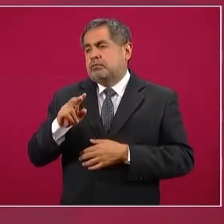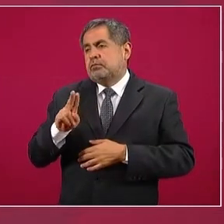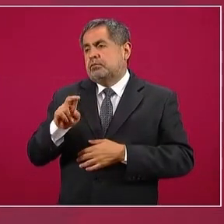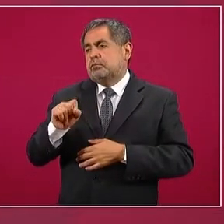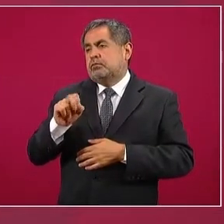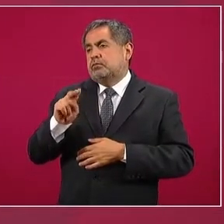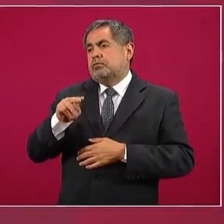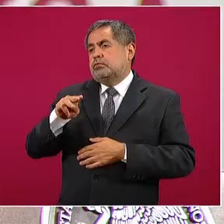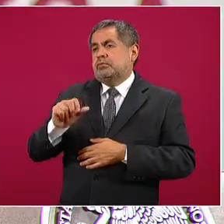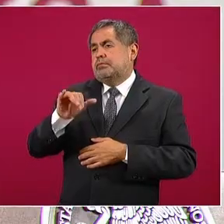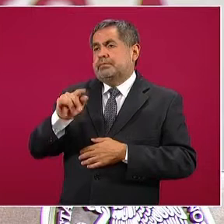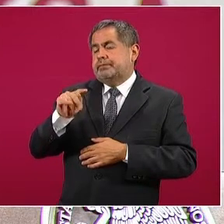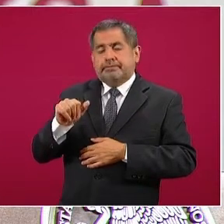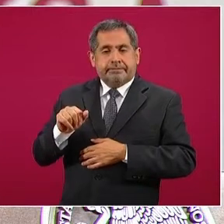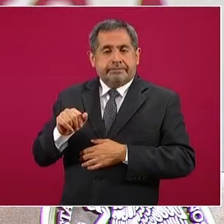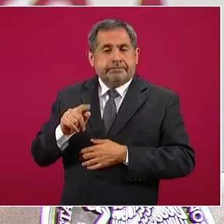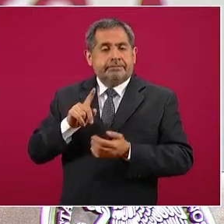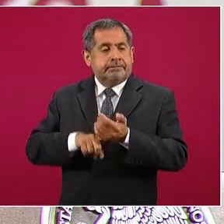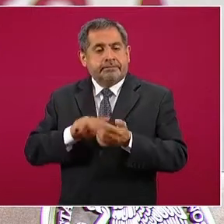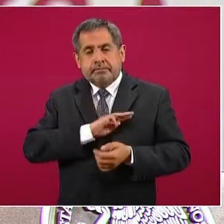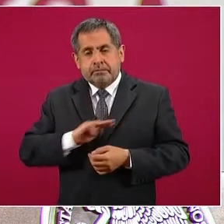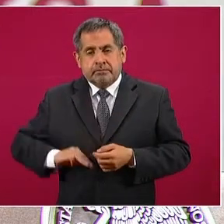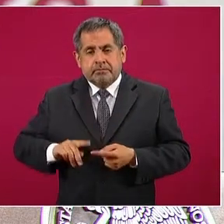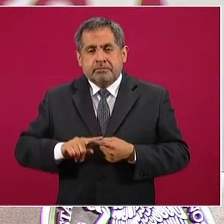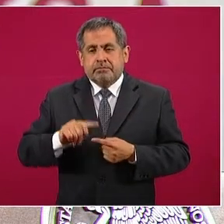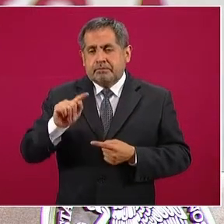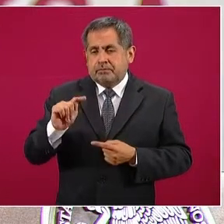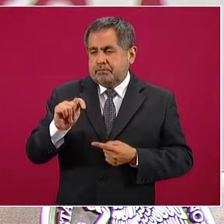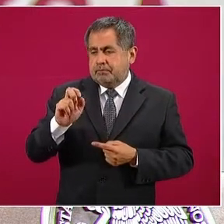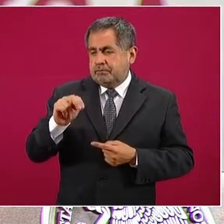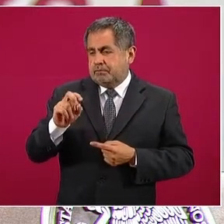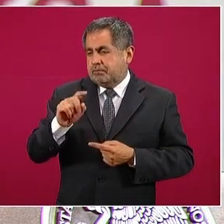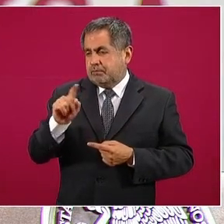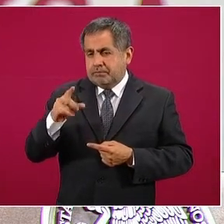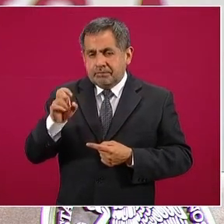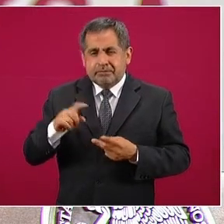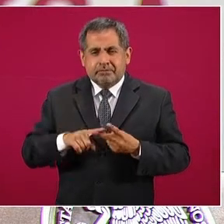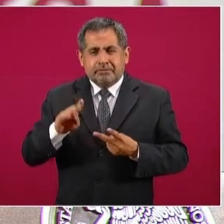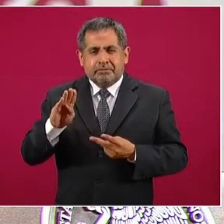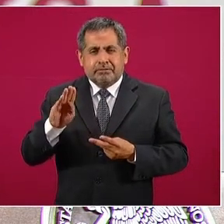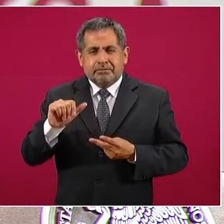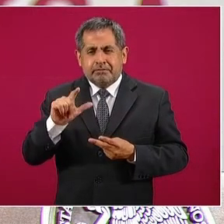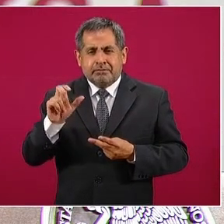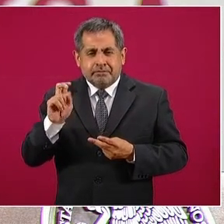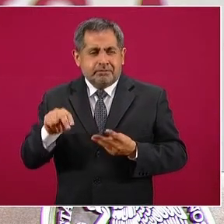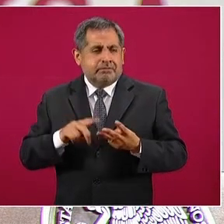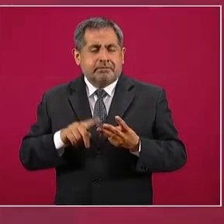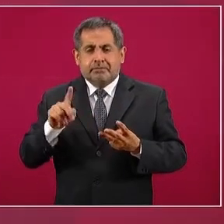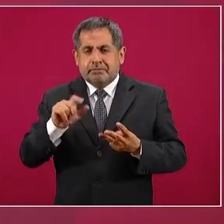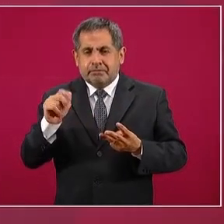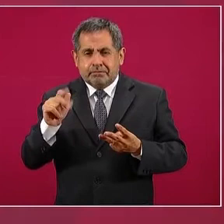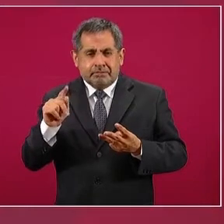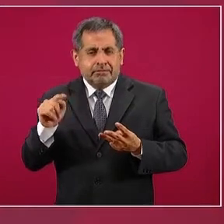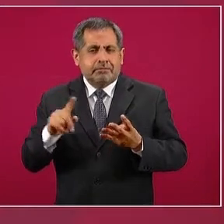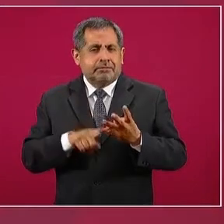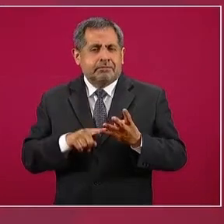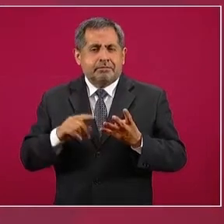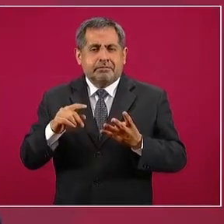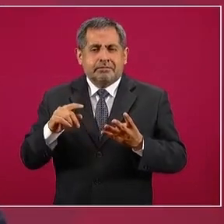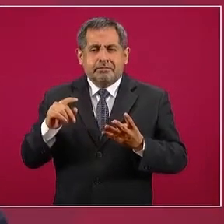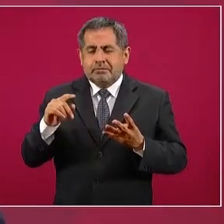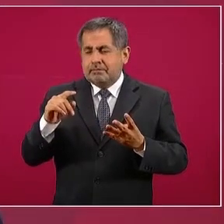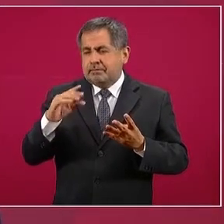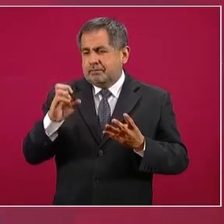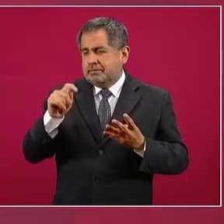municipios como Tenosique, Balancán, Zapata, Centla.